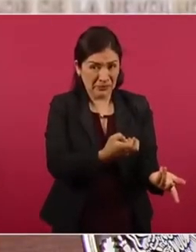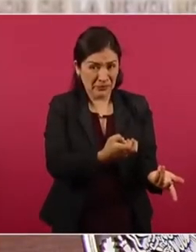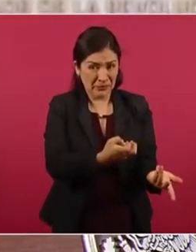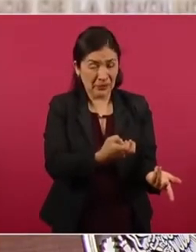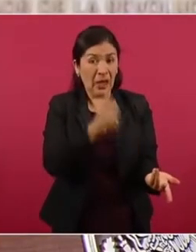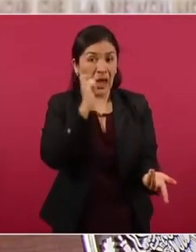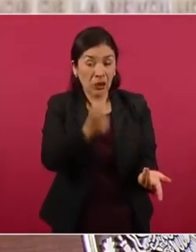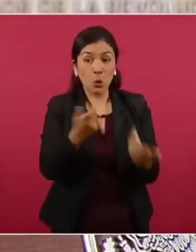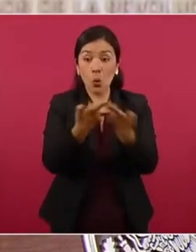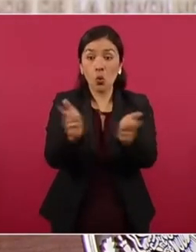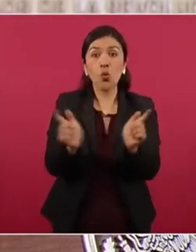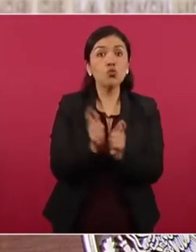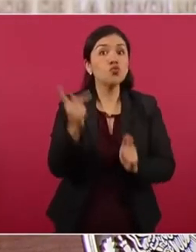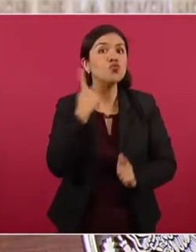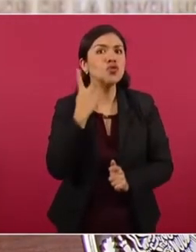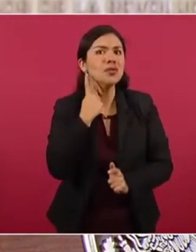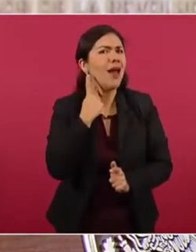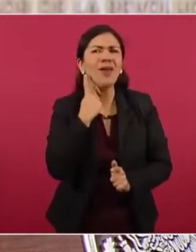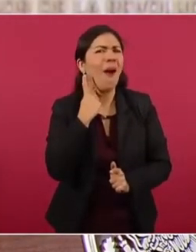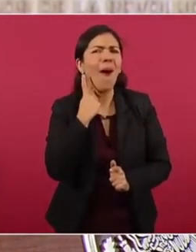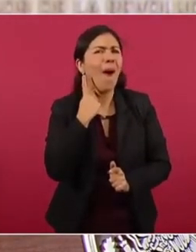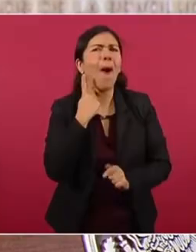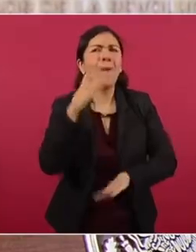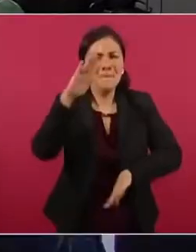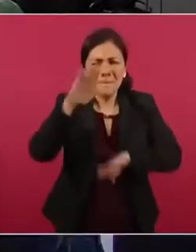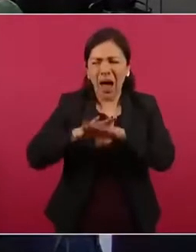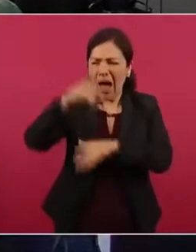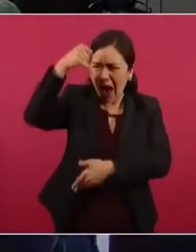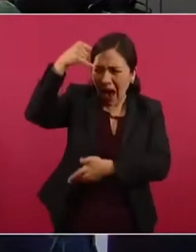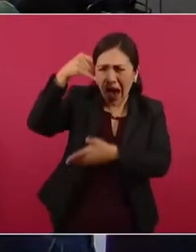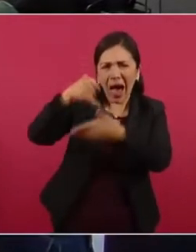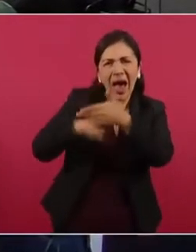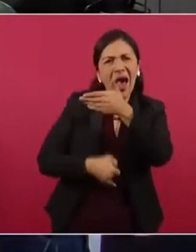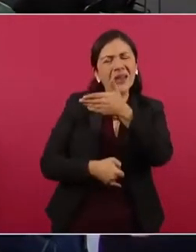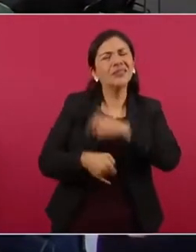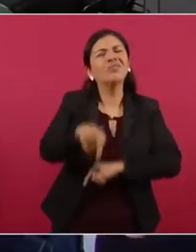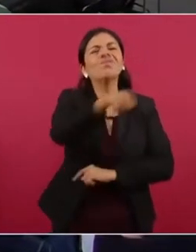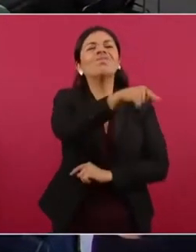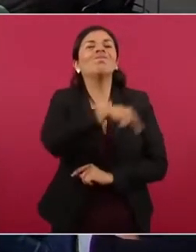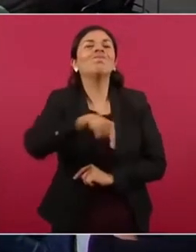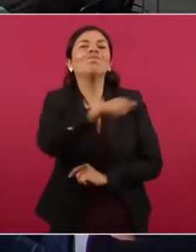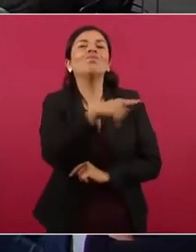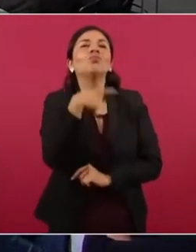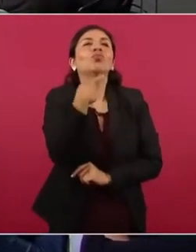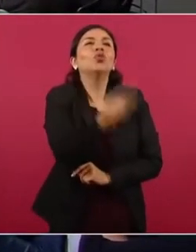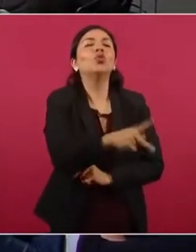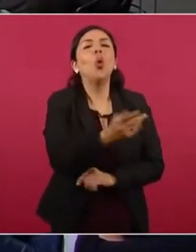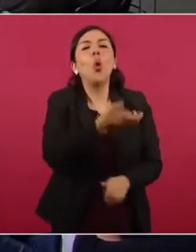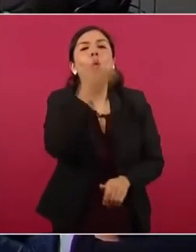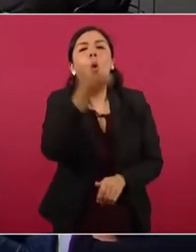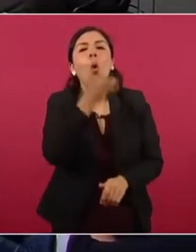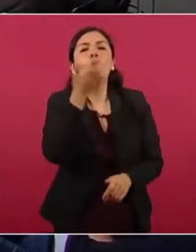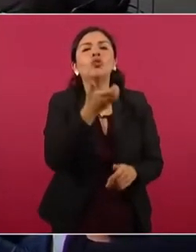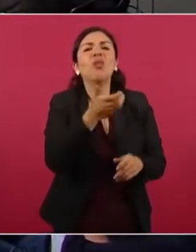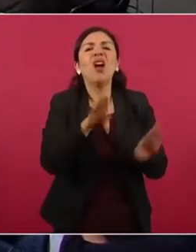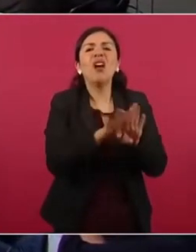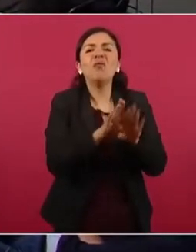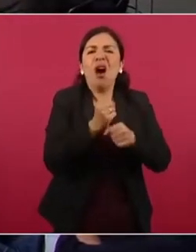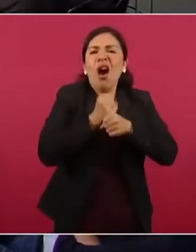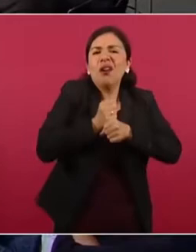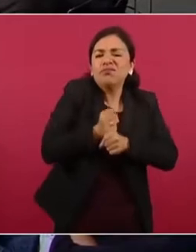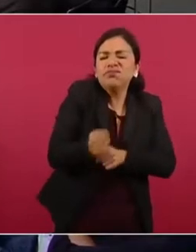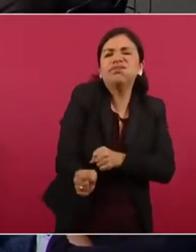partidos. Era un régimen opresor,